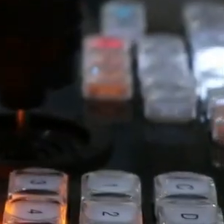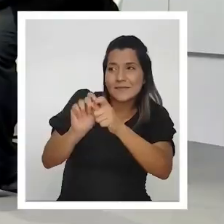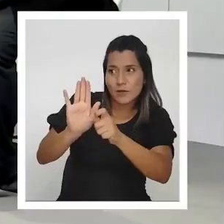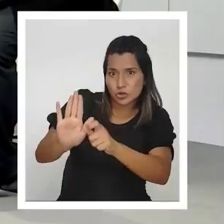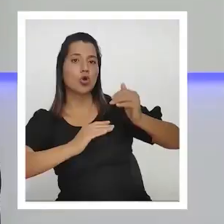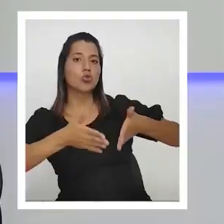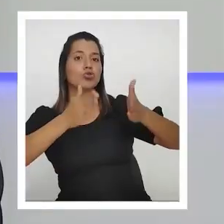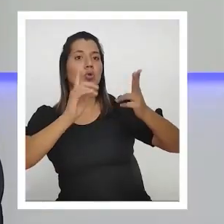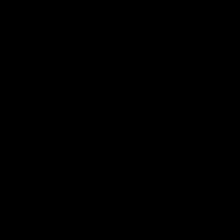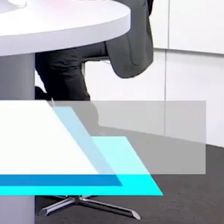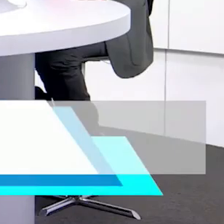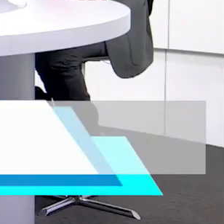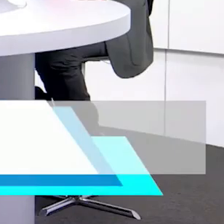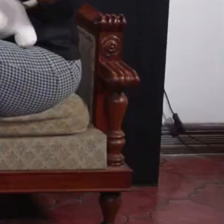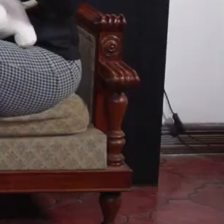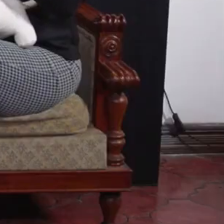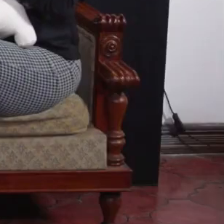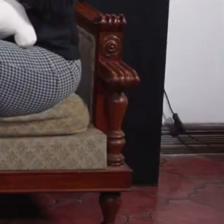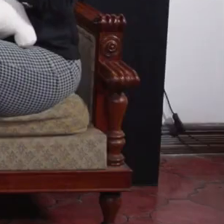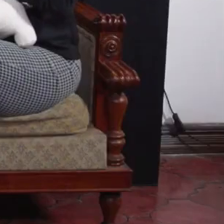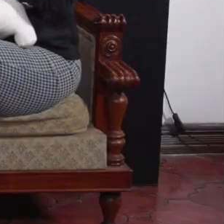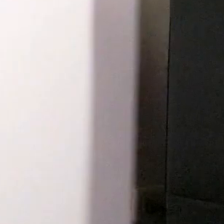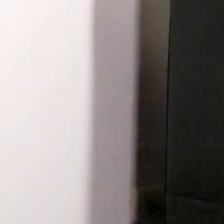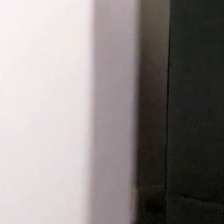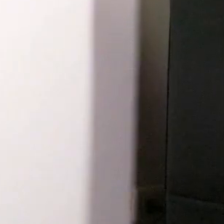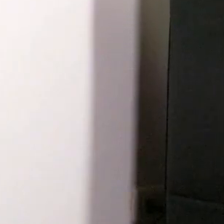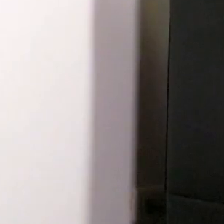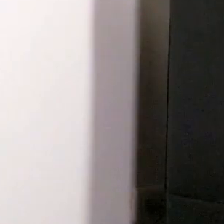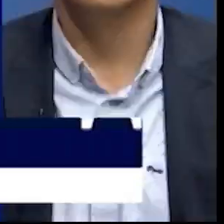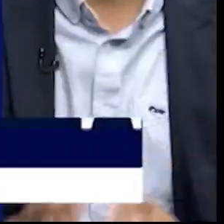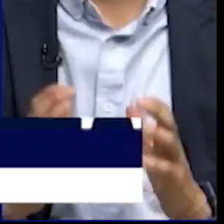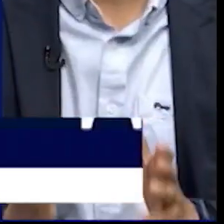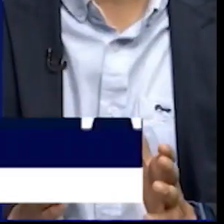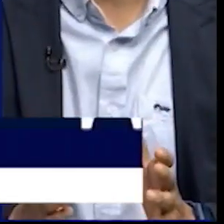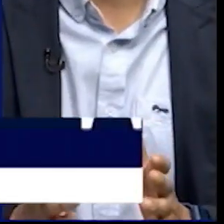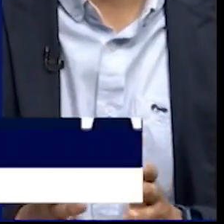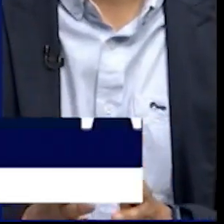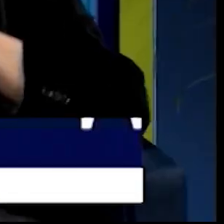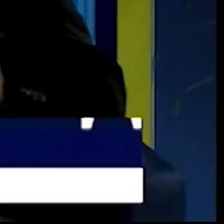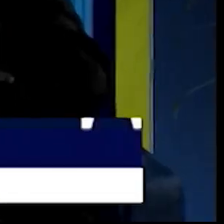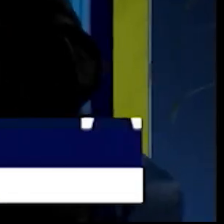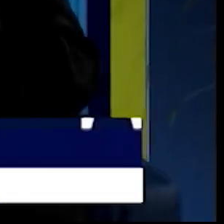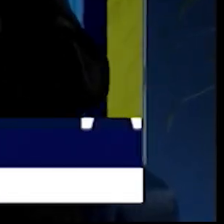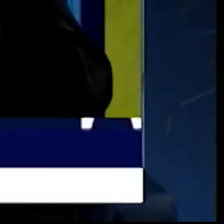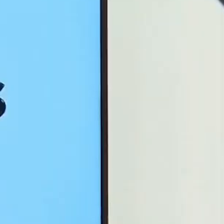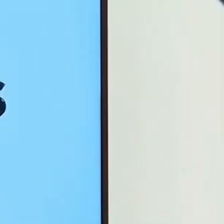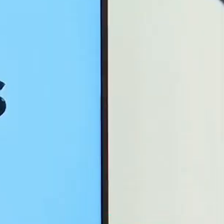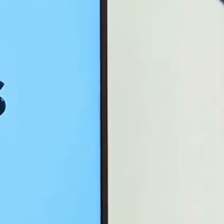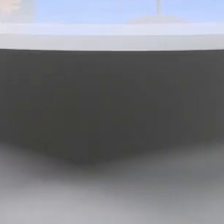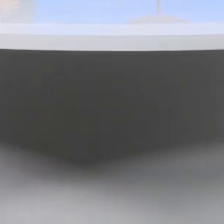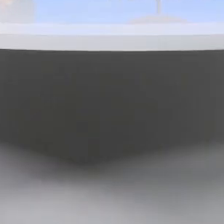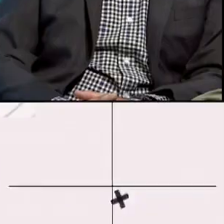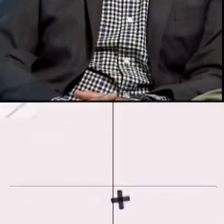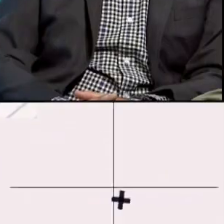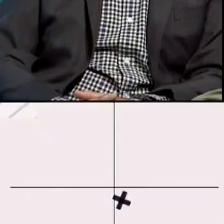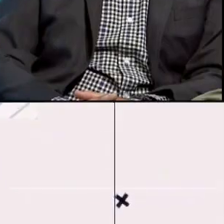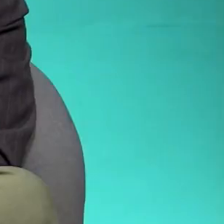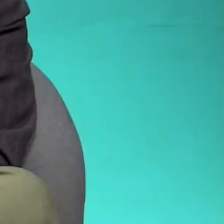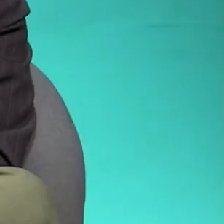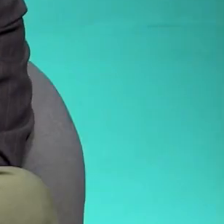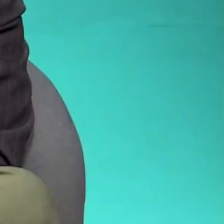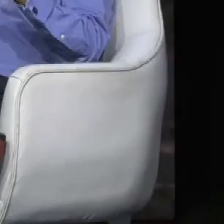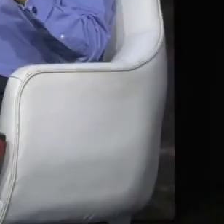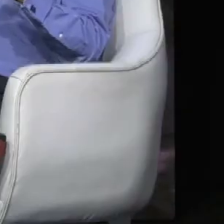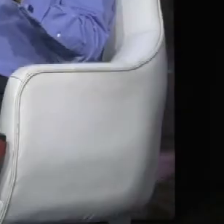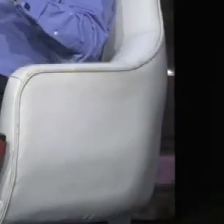líder en oferta de programa de opinión servicio e informativos que fomentan la